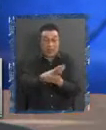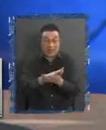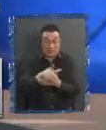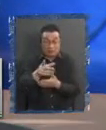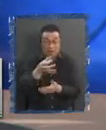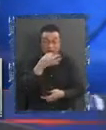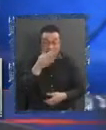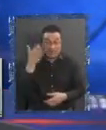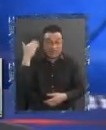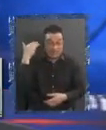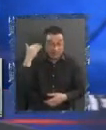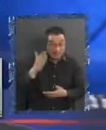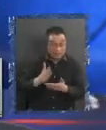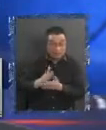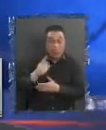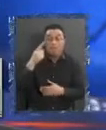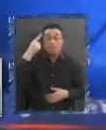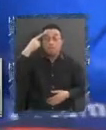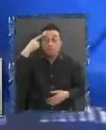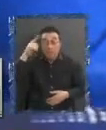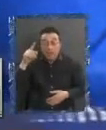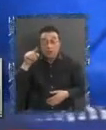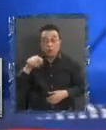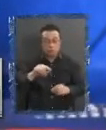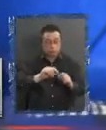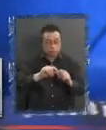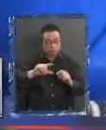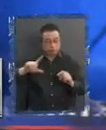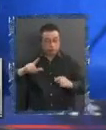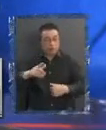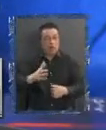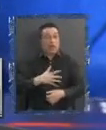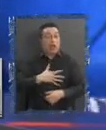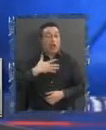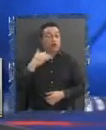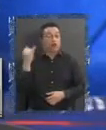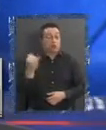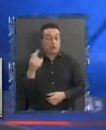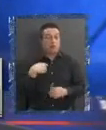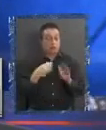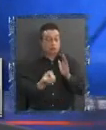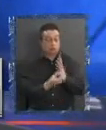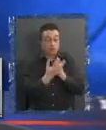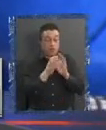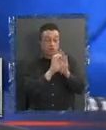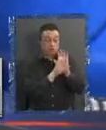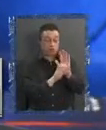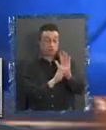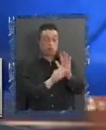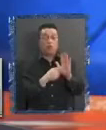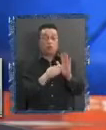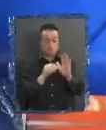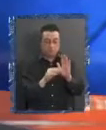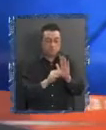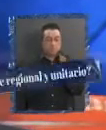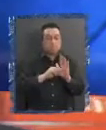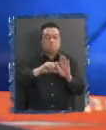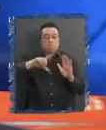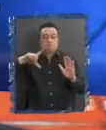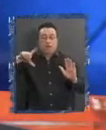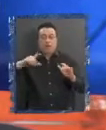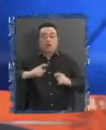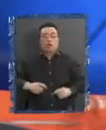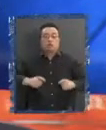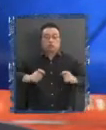programa Pero Así como crece Esa autonomía El borrador De nueva constitución Hace crecer Las competencias De la